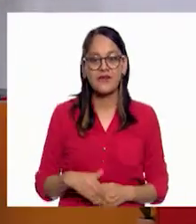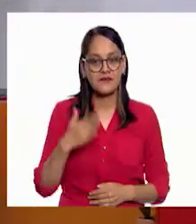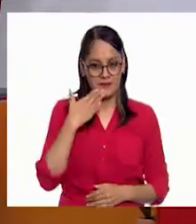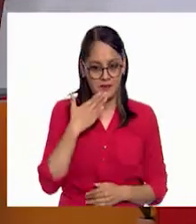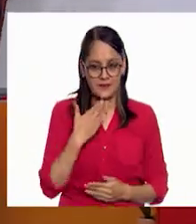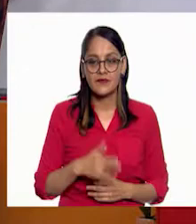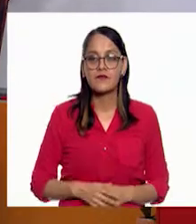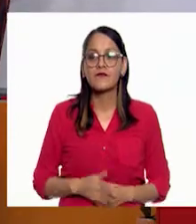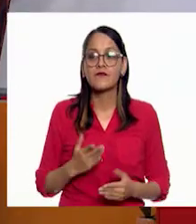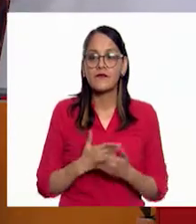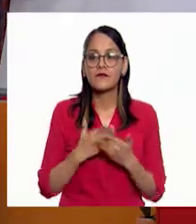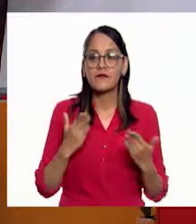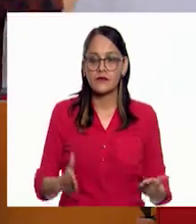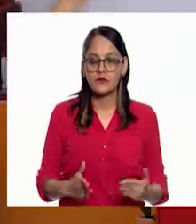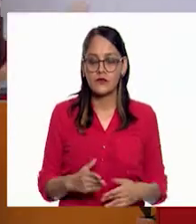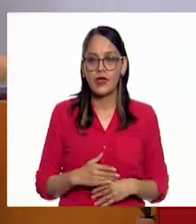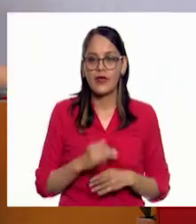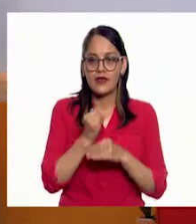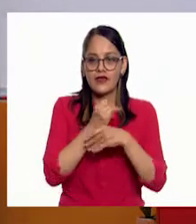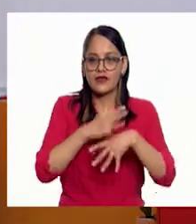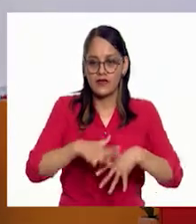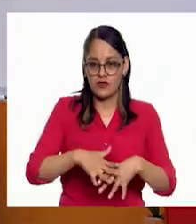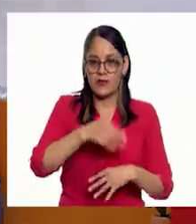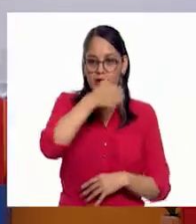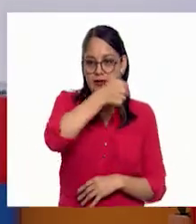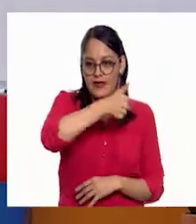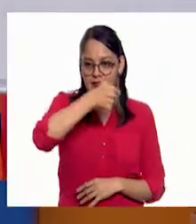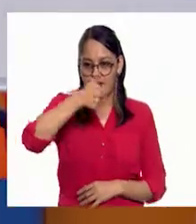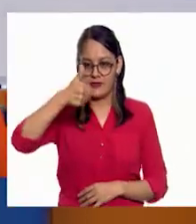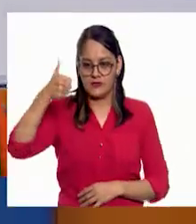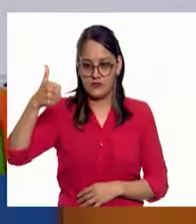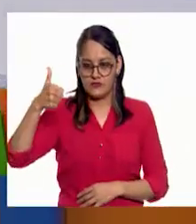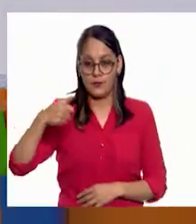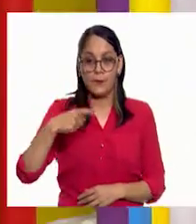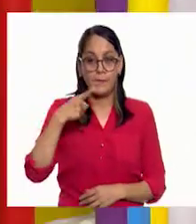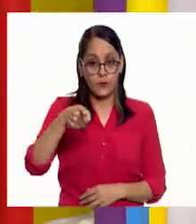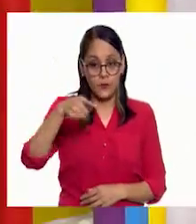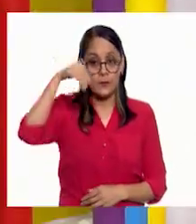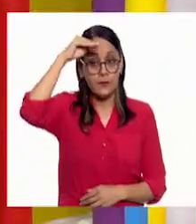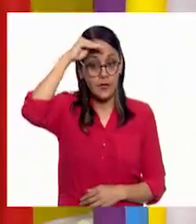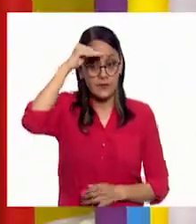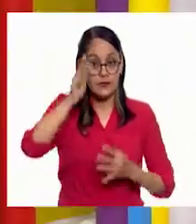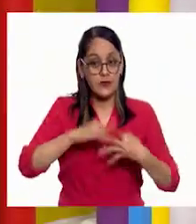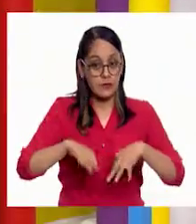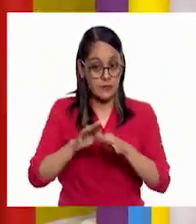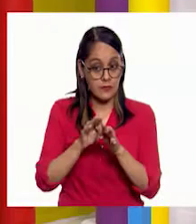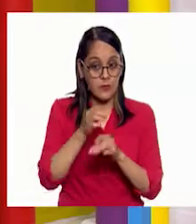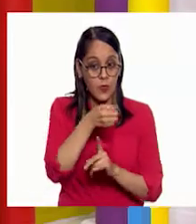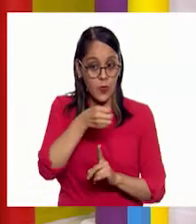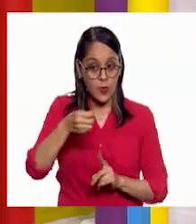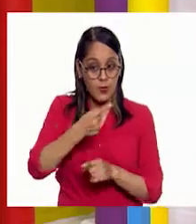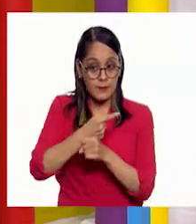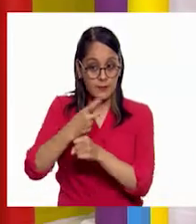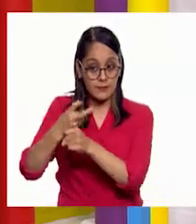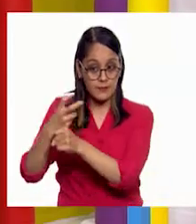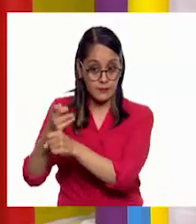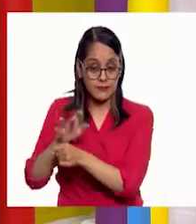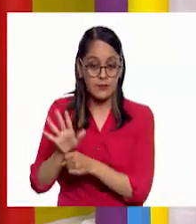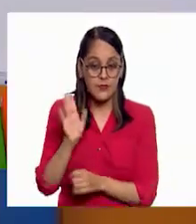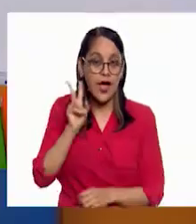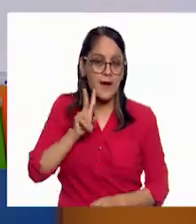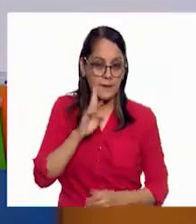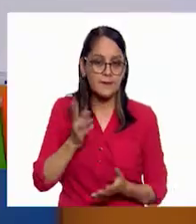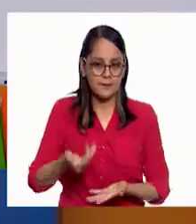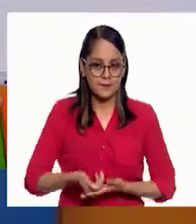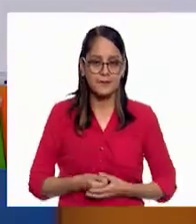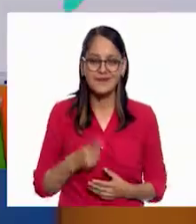bien, ahora veamos la información de cada una y veamos si sigues pensando que ese es el orden. ¿Me acompañas a verlo? Ah,